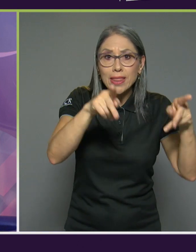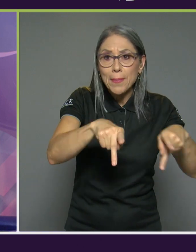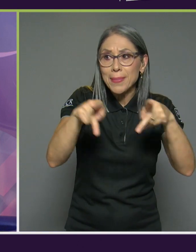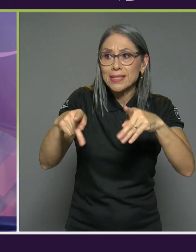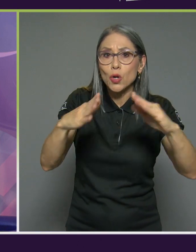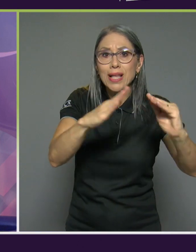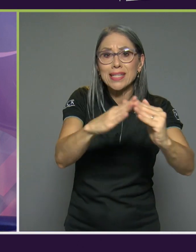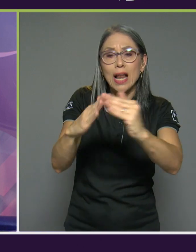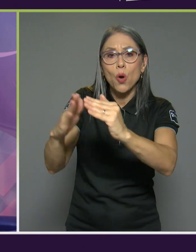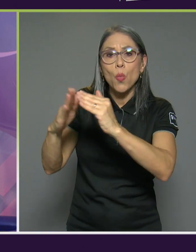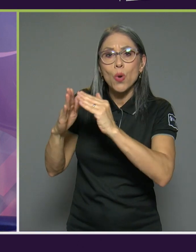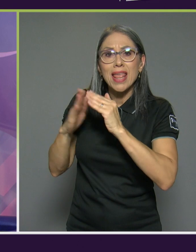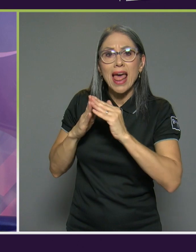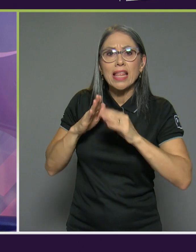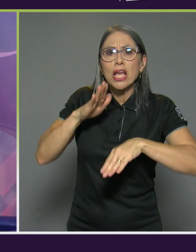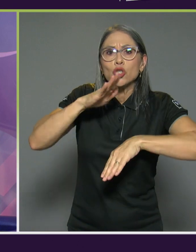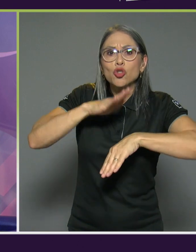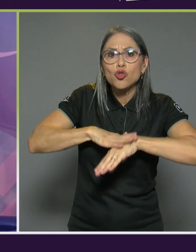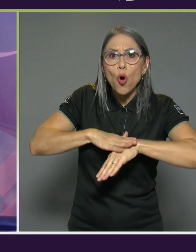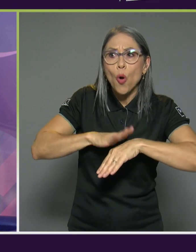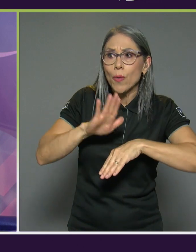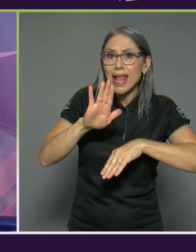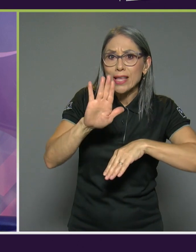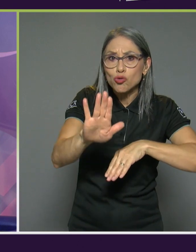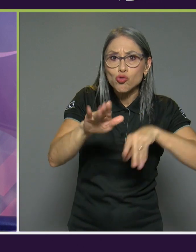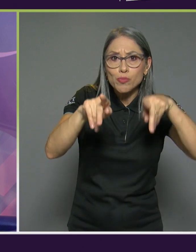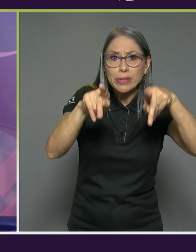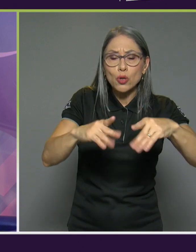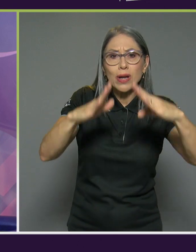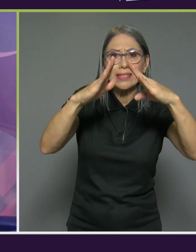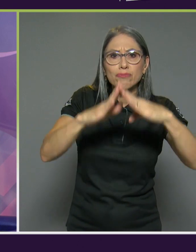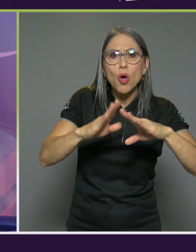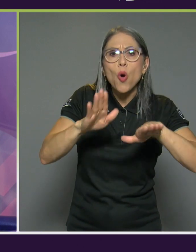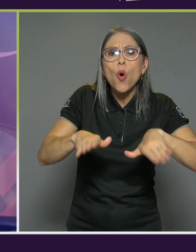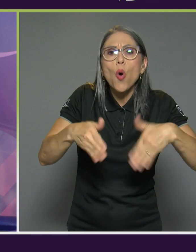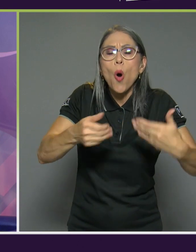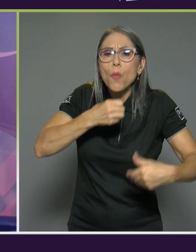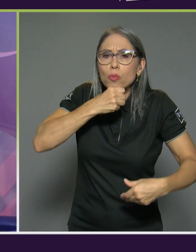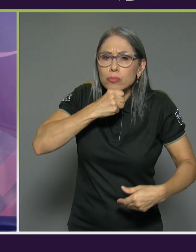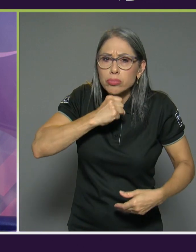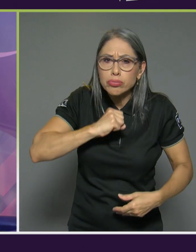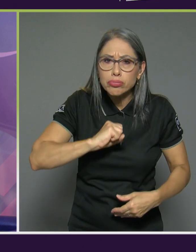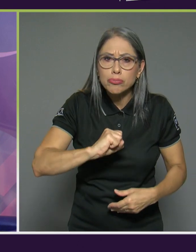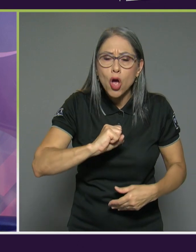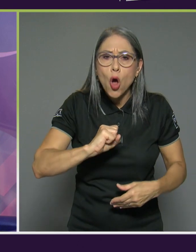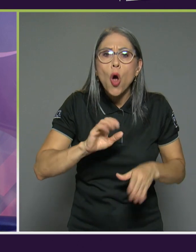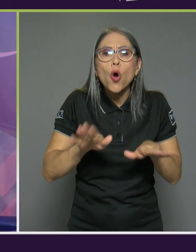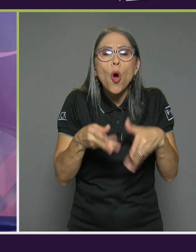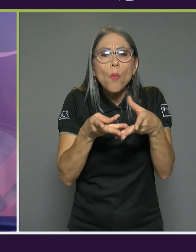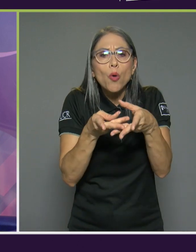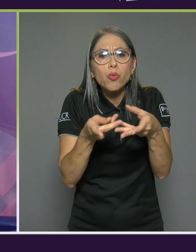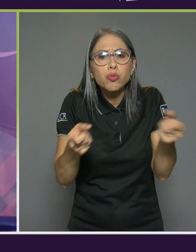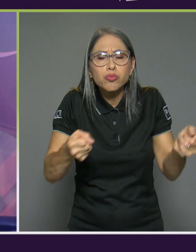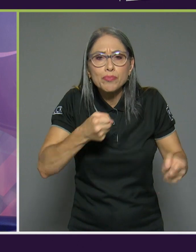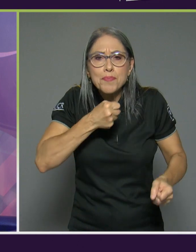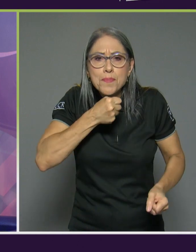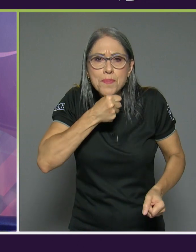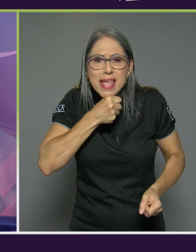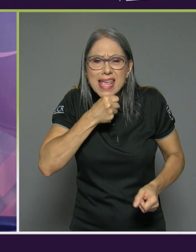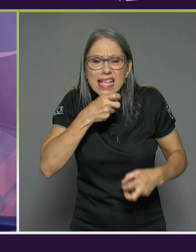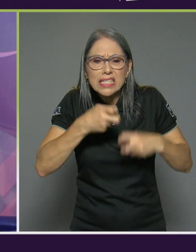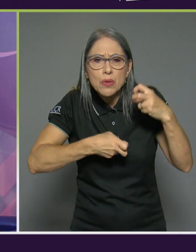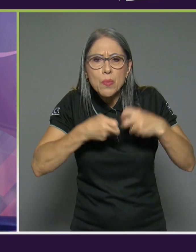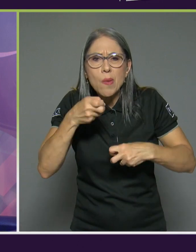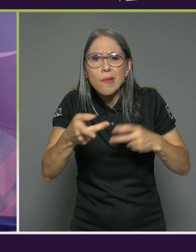acerca de cómo envejece y cómo resuelve su problema de vejez sabemos que es un